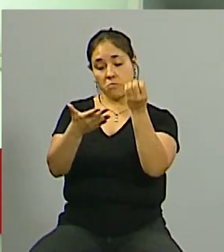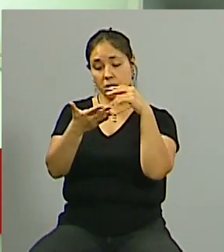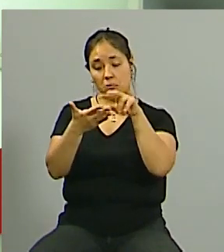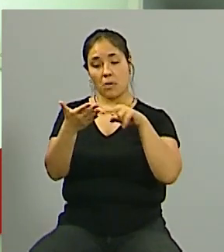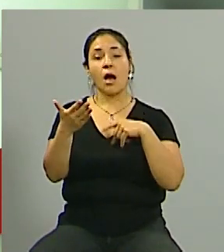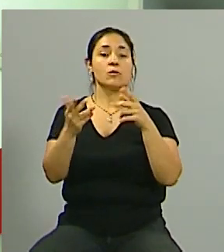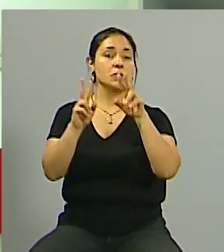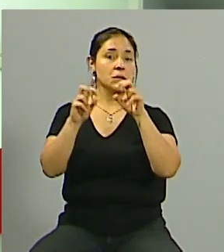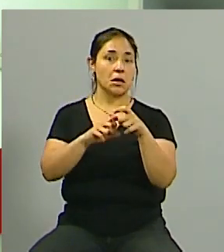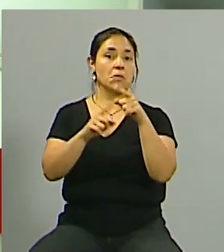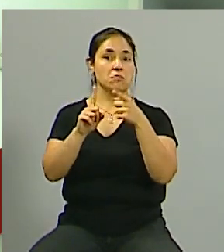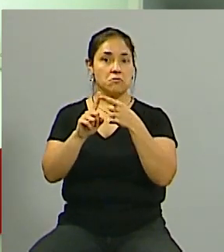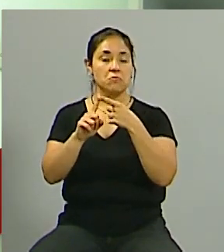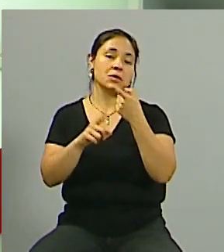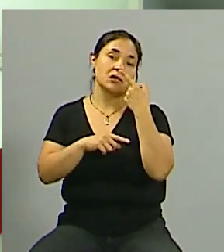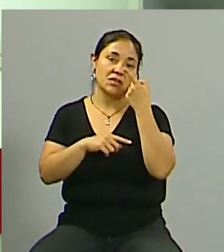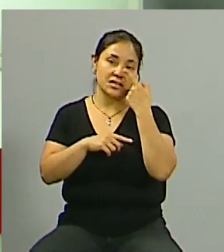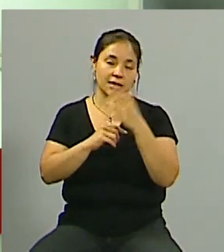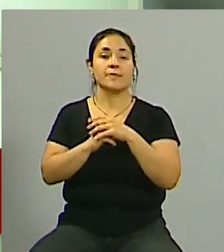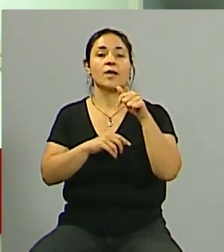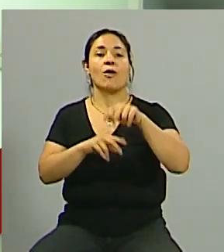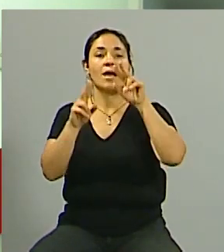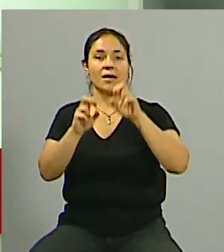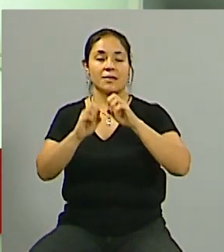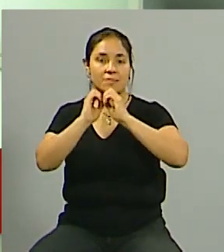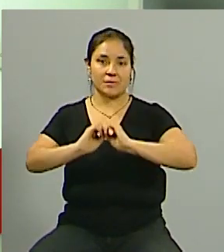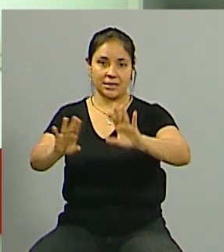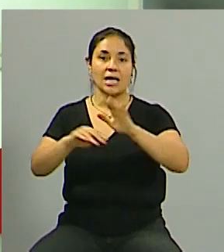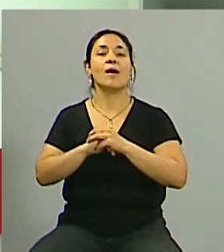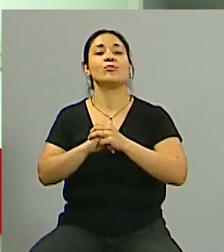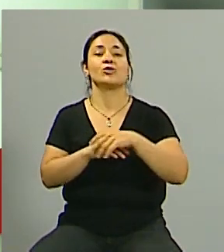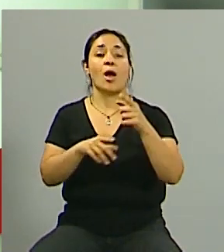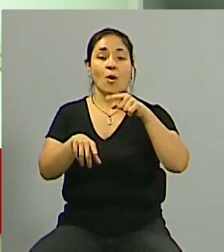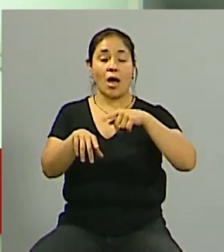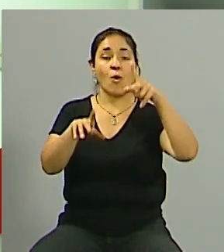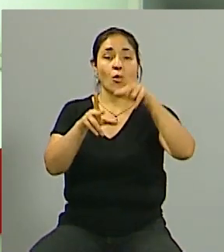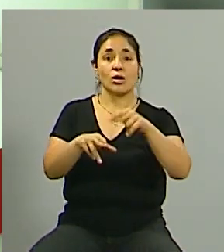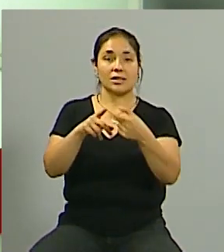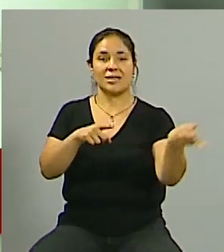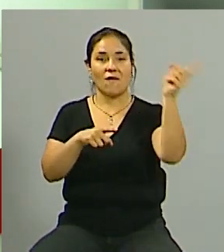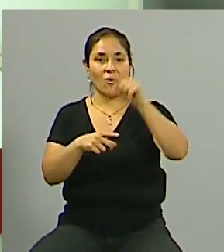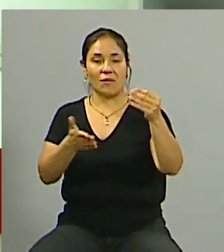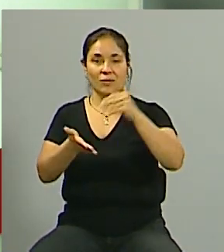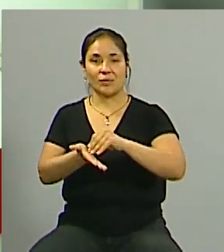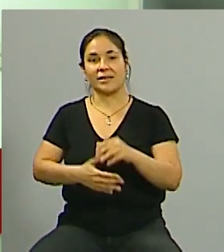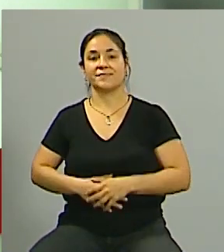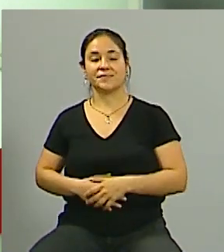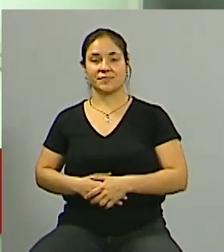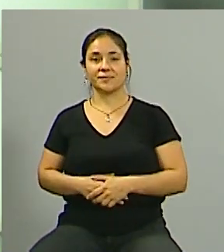De esta manera estamos comenzando con el programa de hoy, vamos a ir a un corte pequeño porque enseguida venimos con los invitados. Ya regresamos.